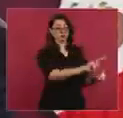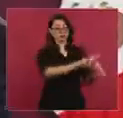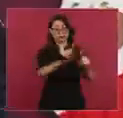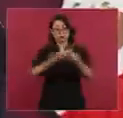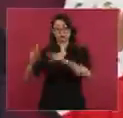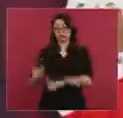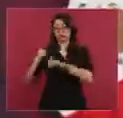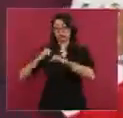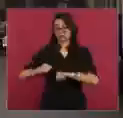Y así vamos a continuar.